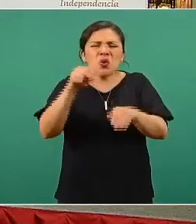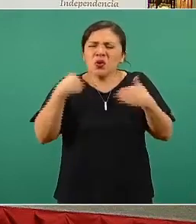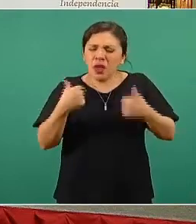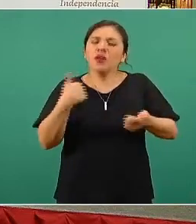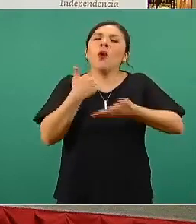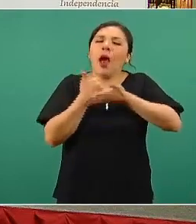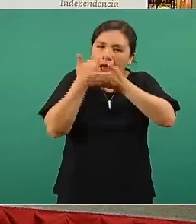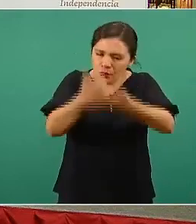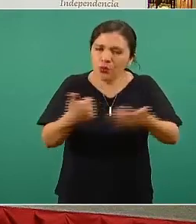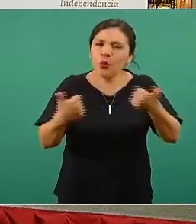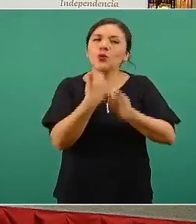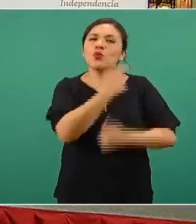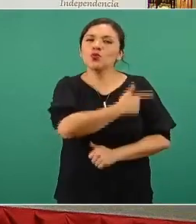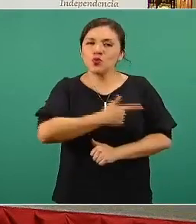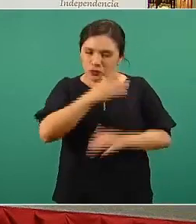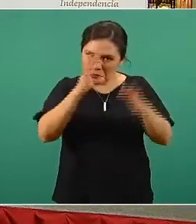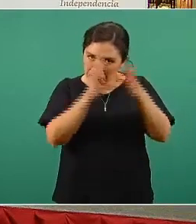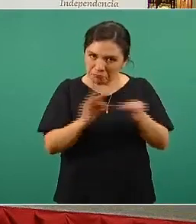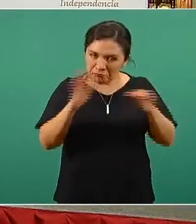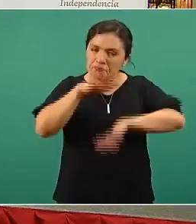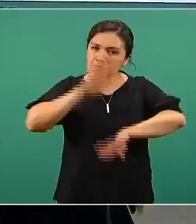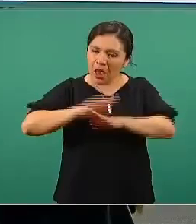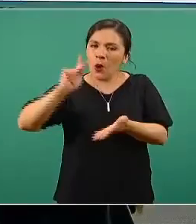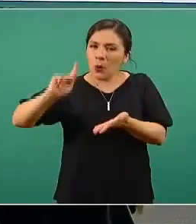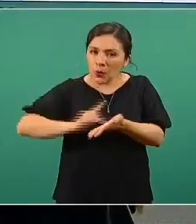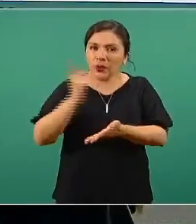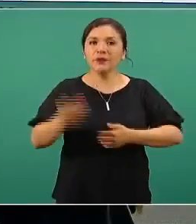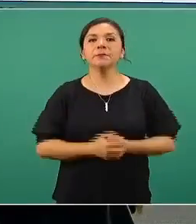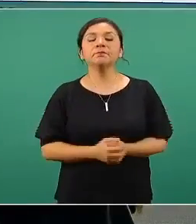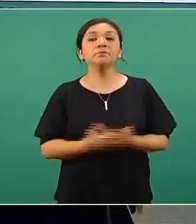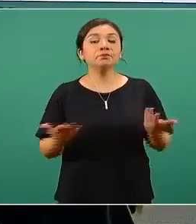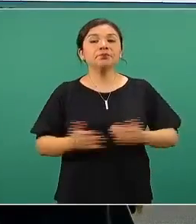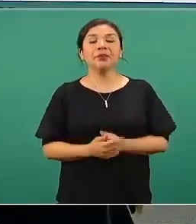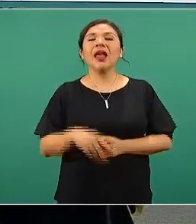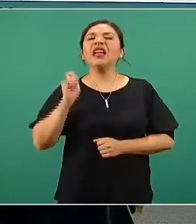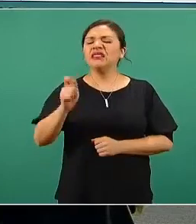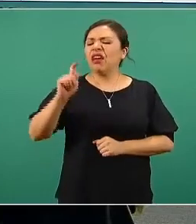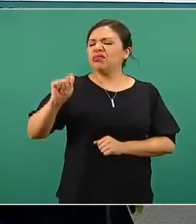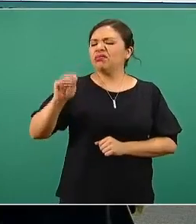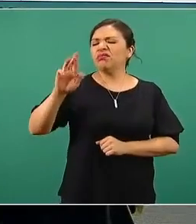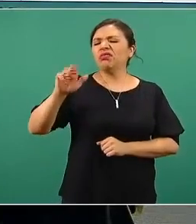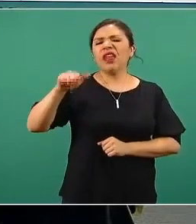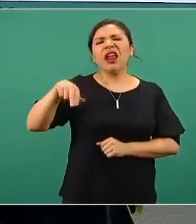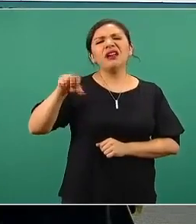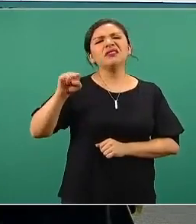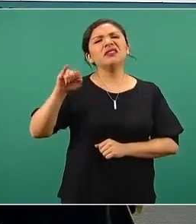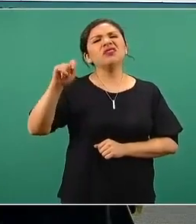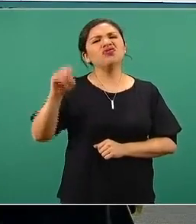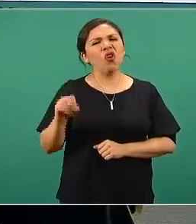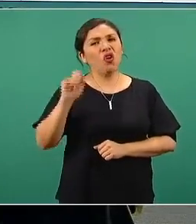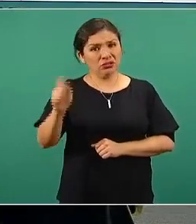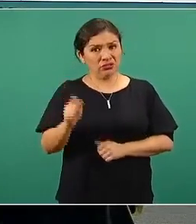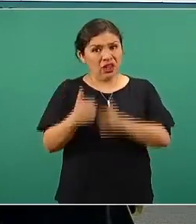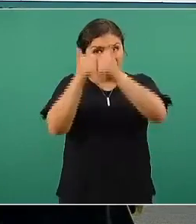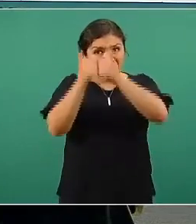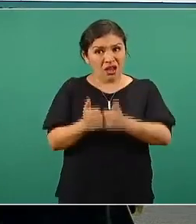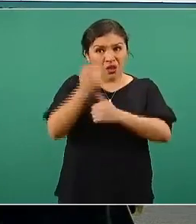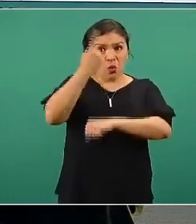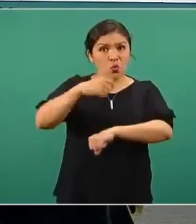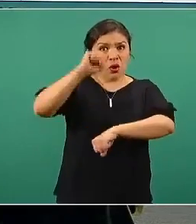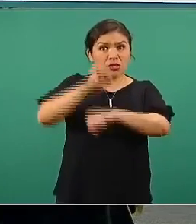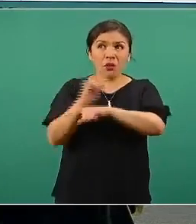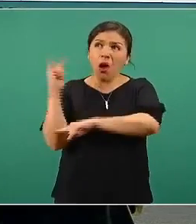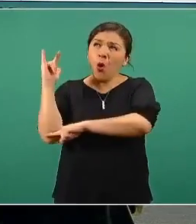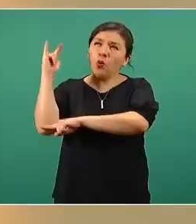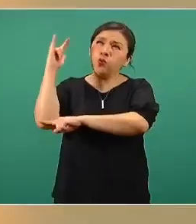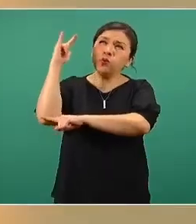entender y con mucho gusto lo volvemos a explicar. Tránsito no quiere decir que están una semana completa en